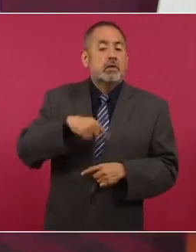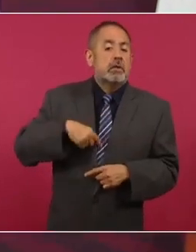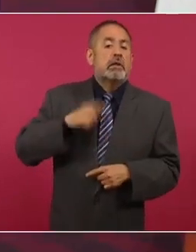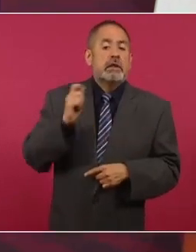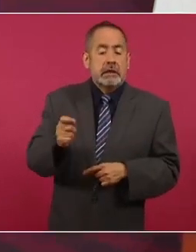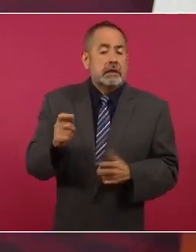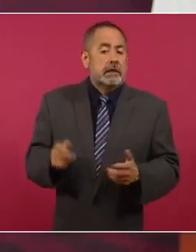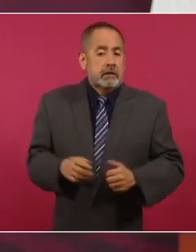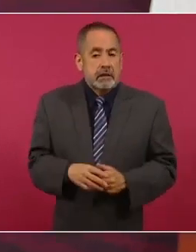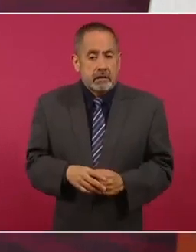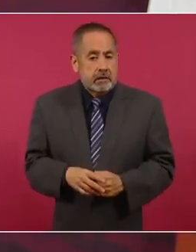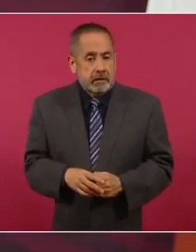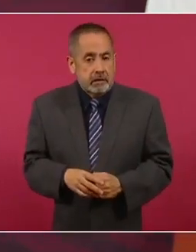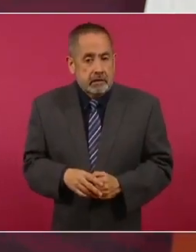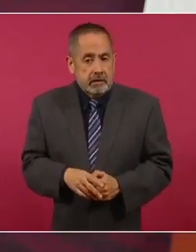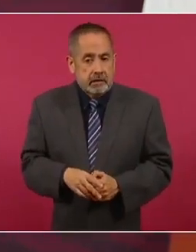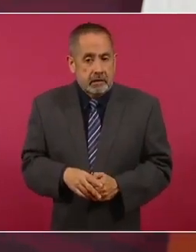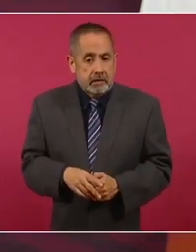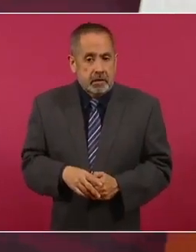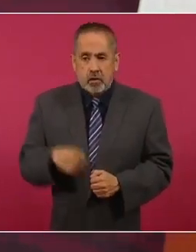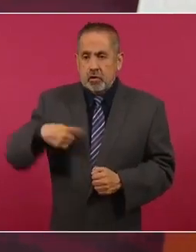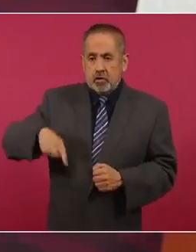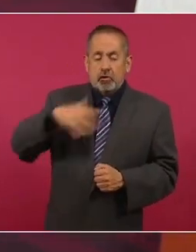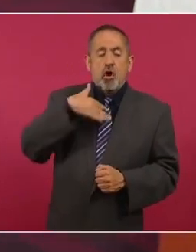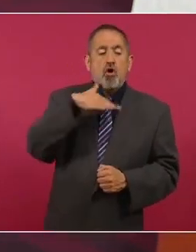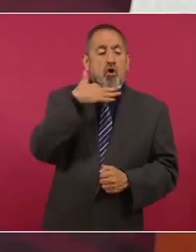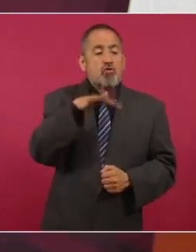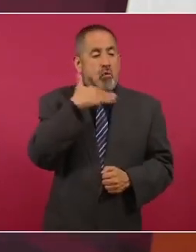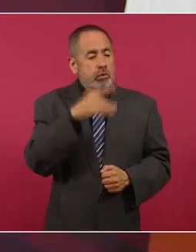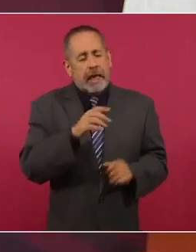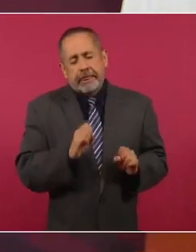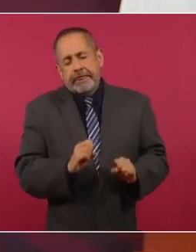la corrupción